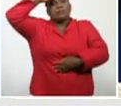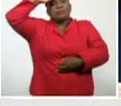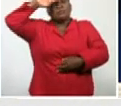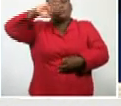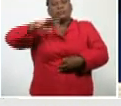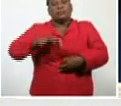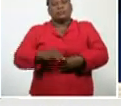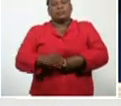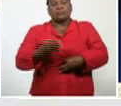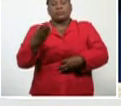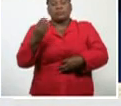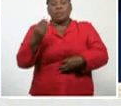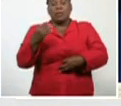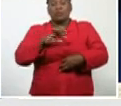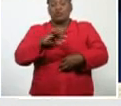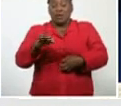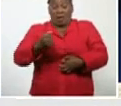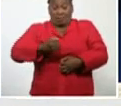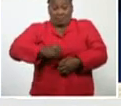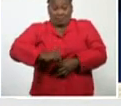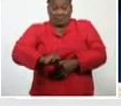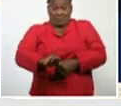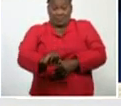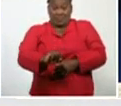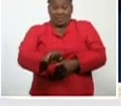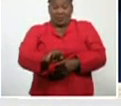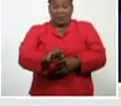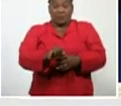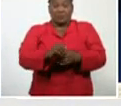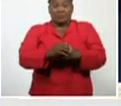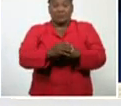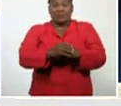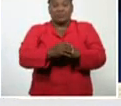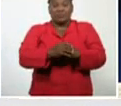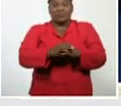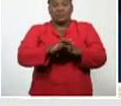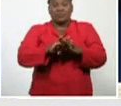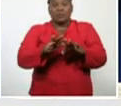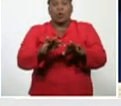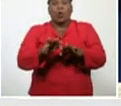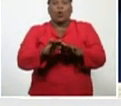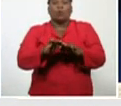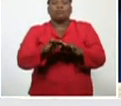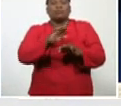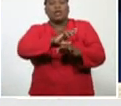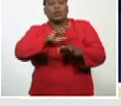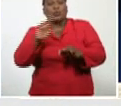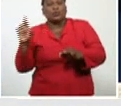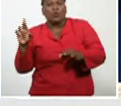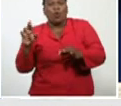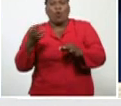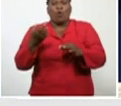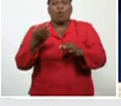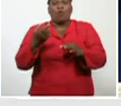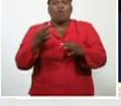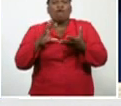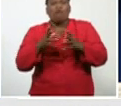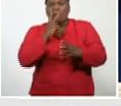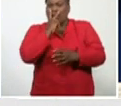muchos, ya han nacido, no es mi caso, con, con una revolución, con un sistema, de salud, como el nuestro,